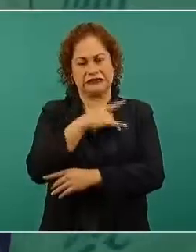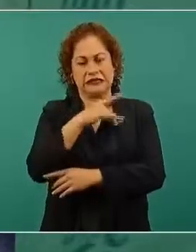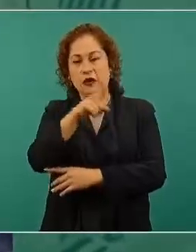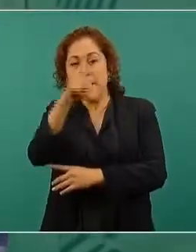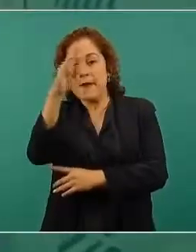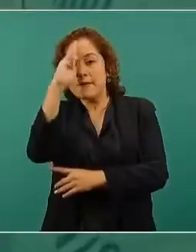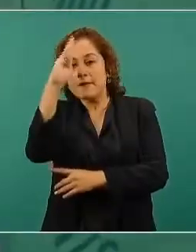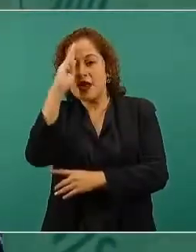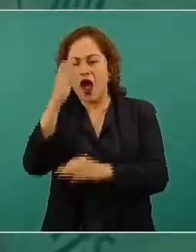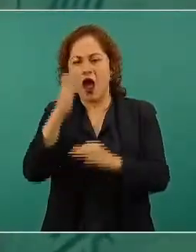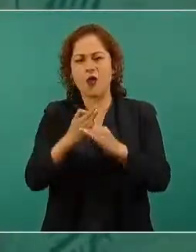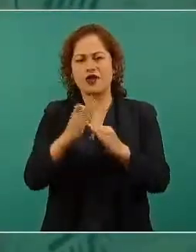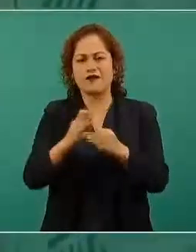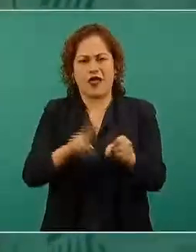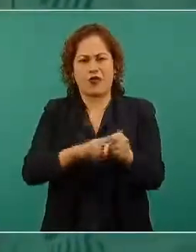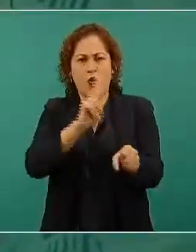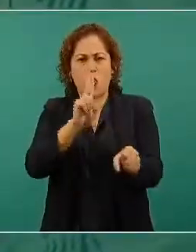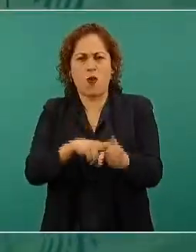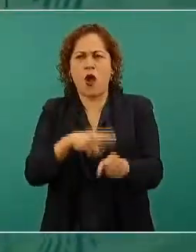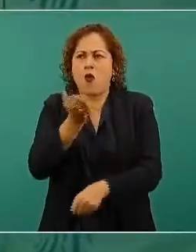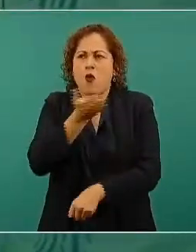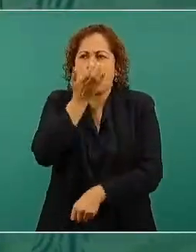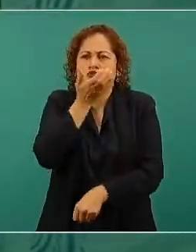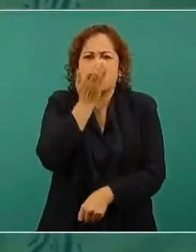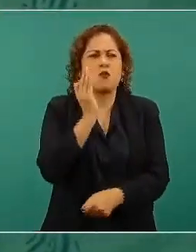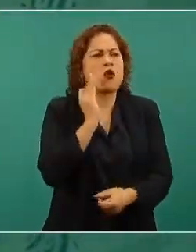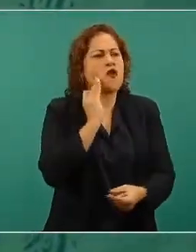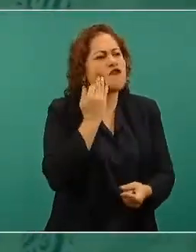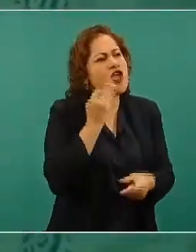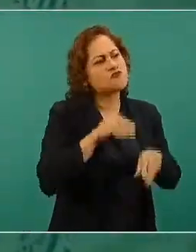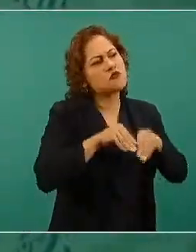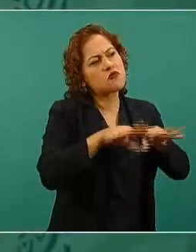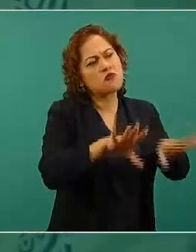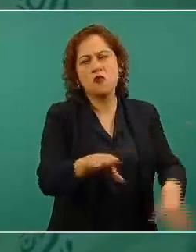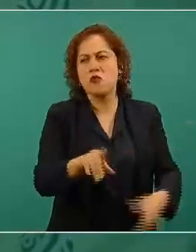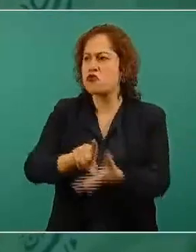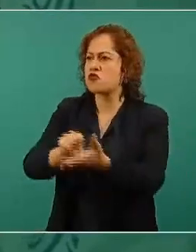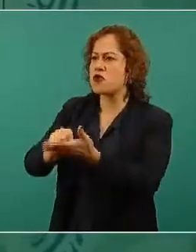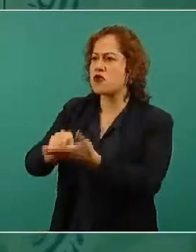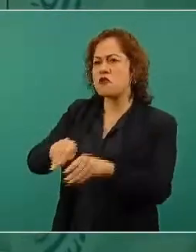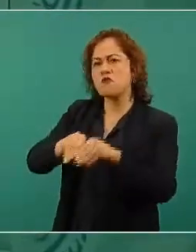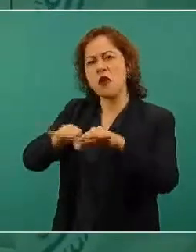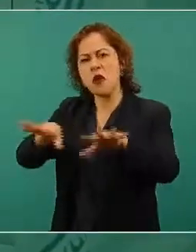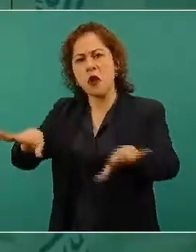Twitter las redes sociales a lo mejor para los jóvenes